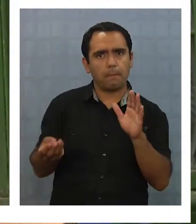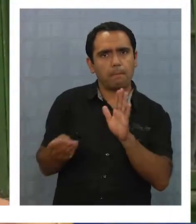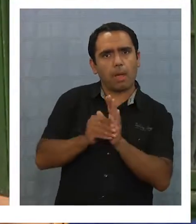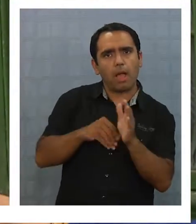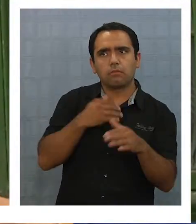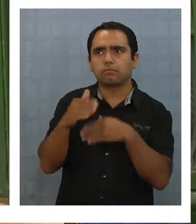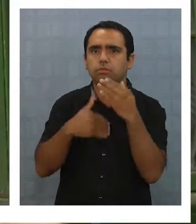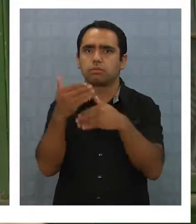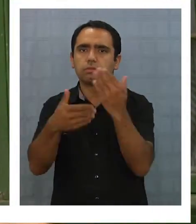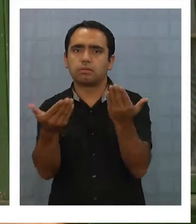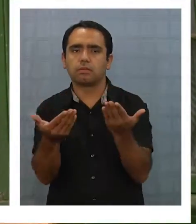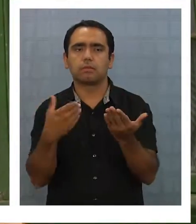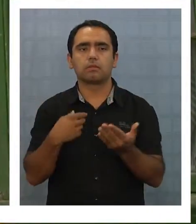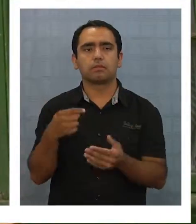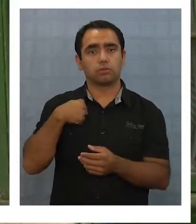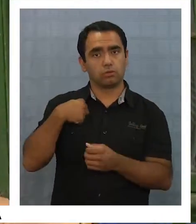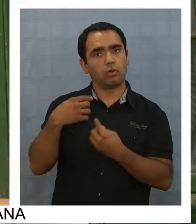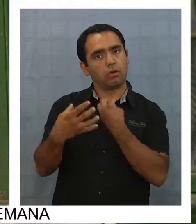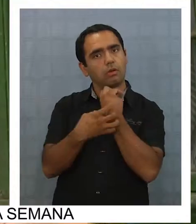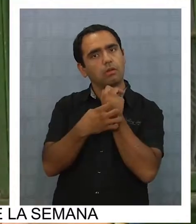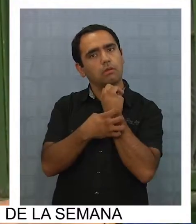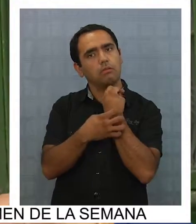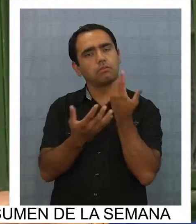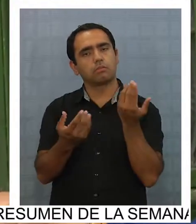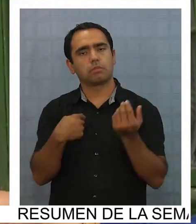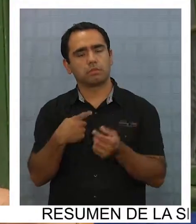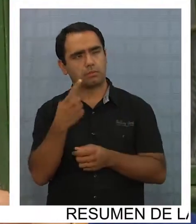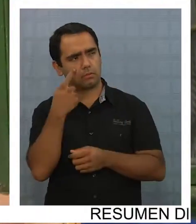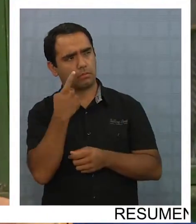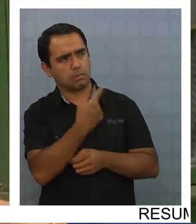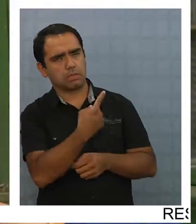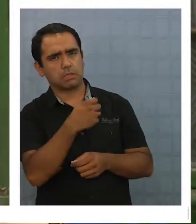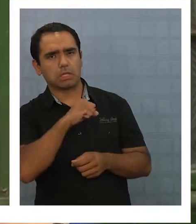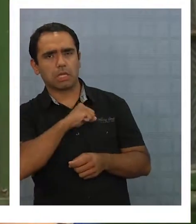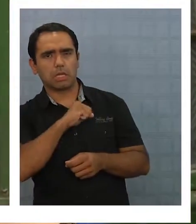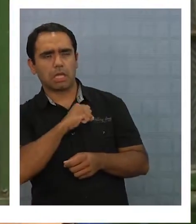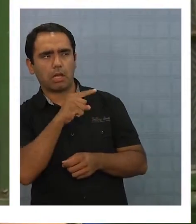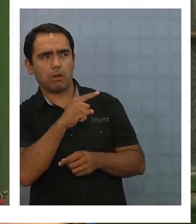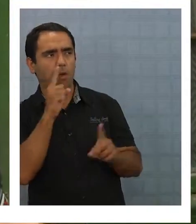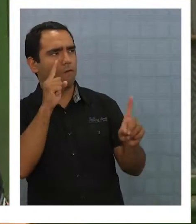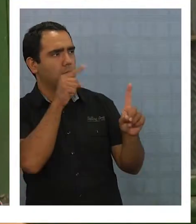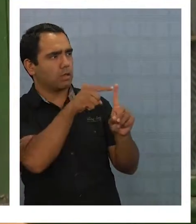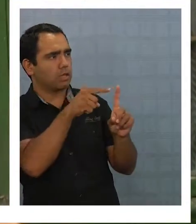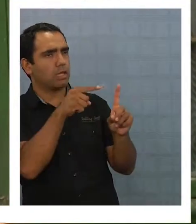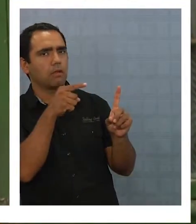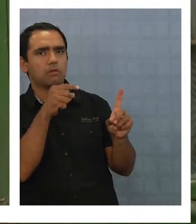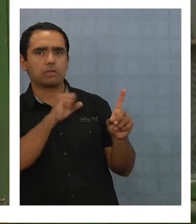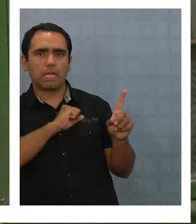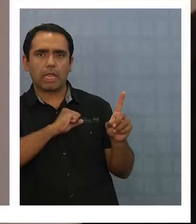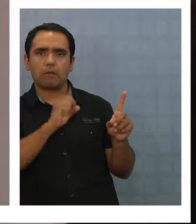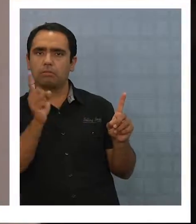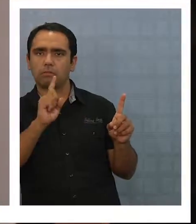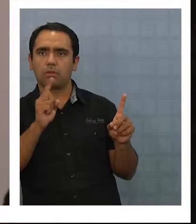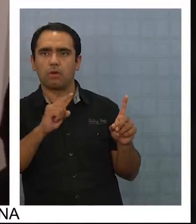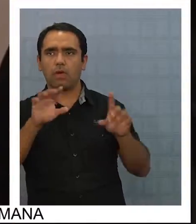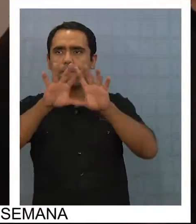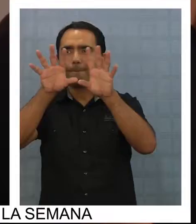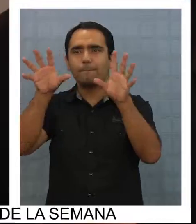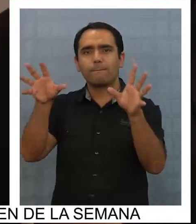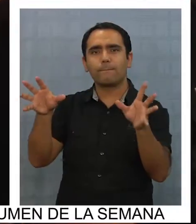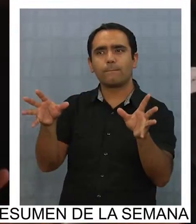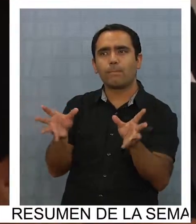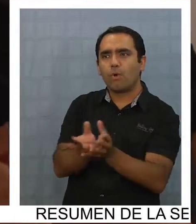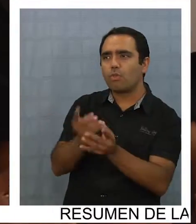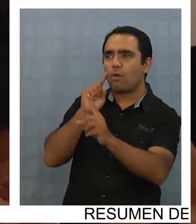Yo soy de región, uno empieza a mirar Santiago como un objetivo. Hoy día hay que mirar el mundo como objetivo. A través de la